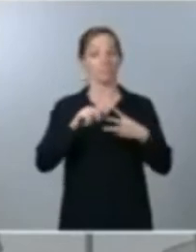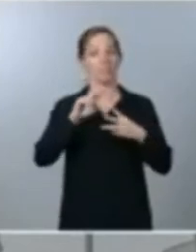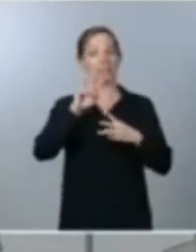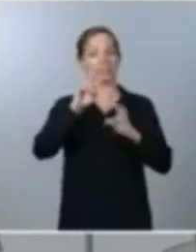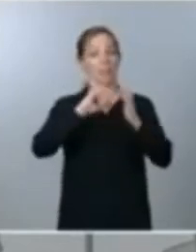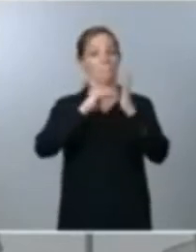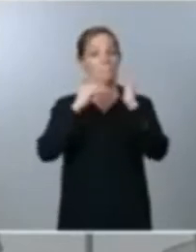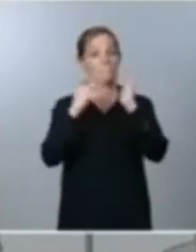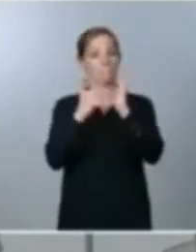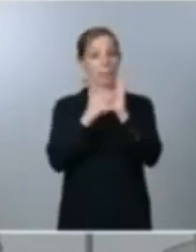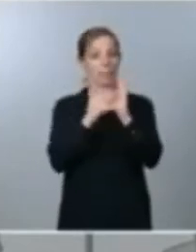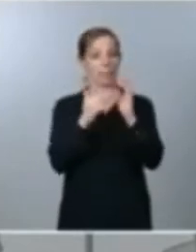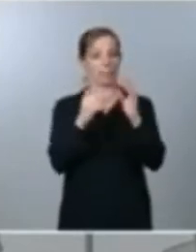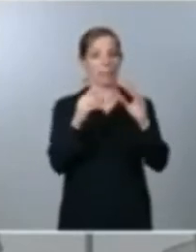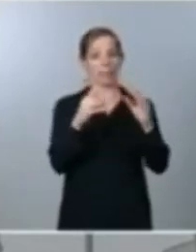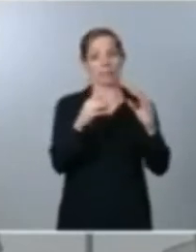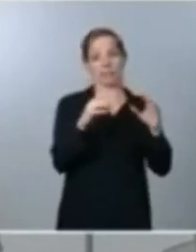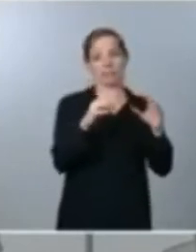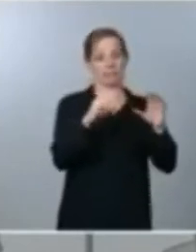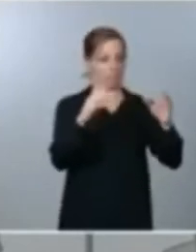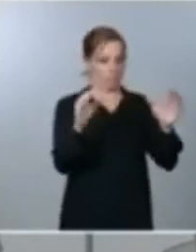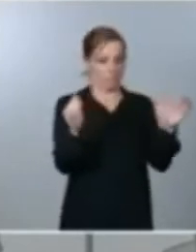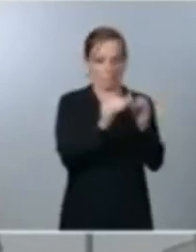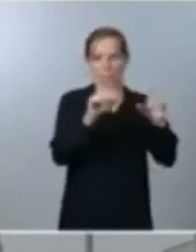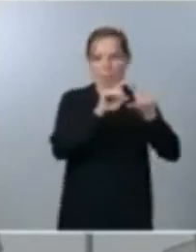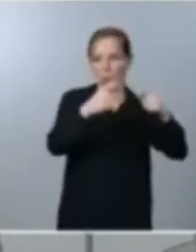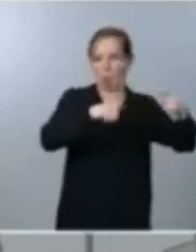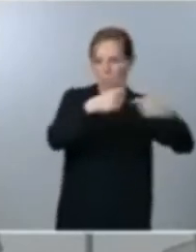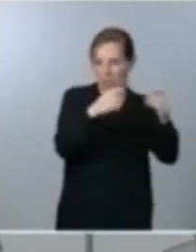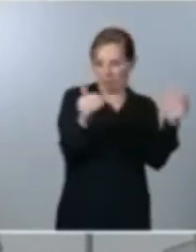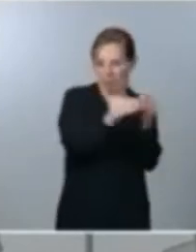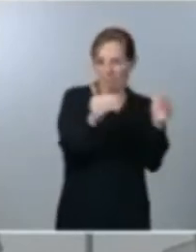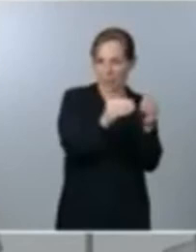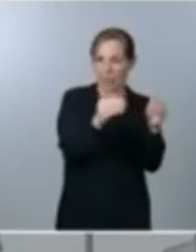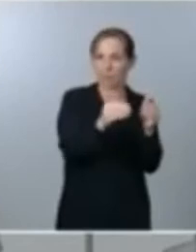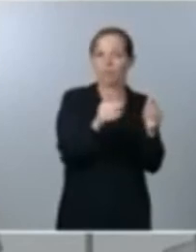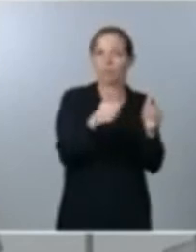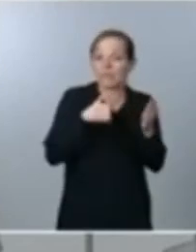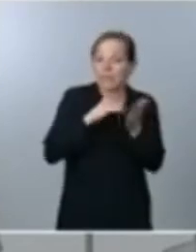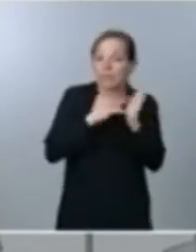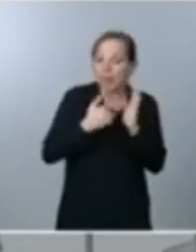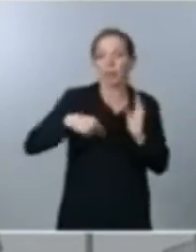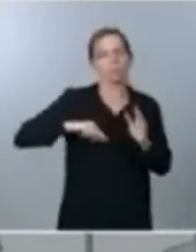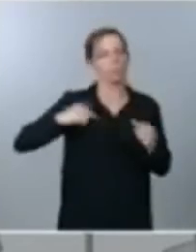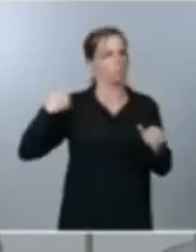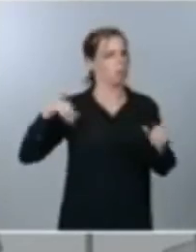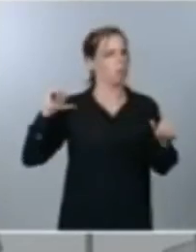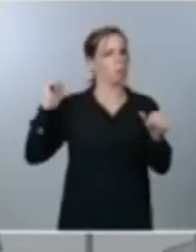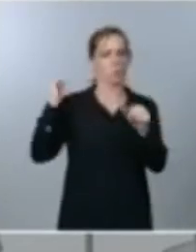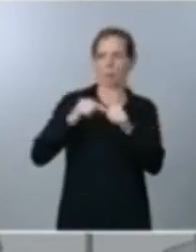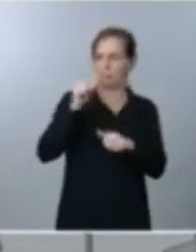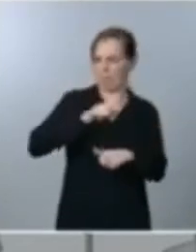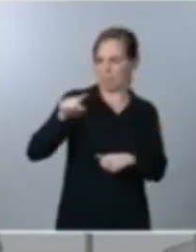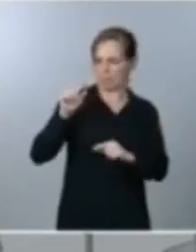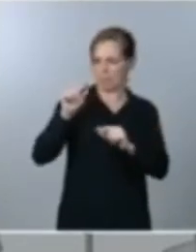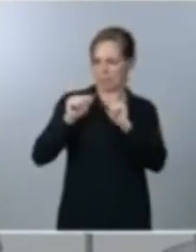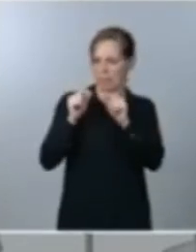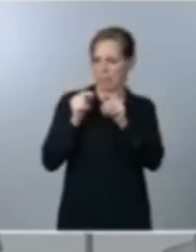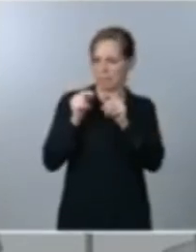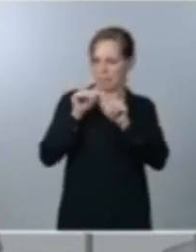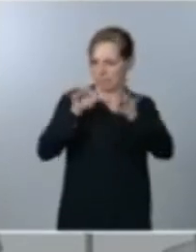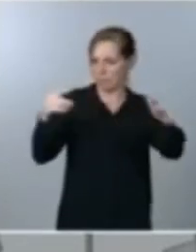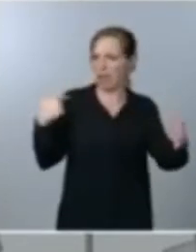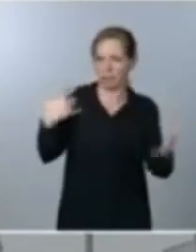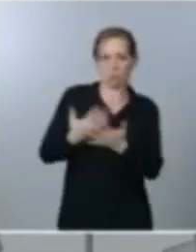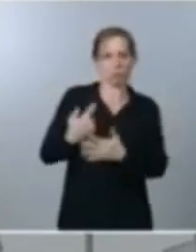comercio del sector Horeca nosotros ya venimos haciendo muchas cosas durante estos meses de pandemia acuérdese por ejemplo de